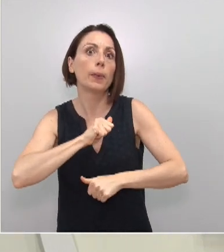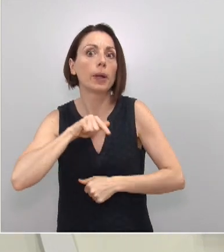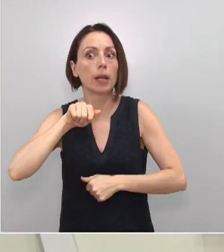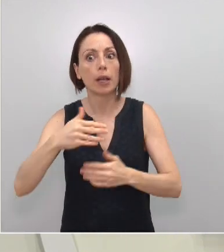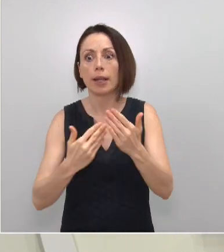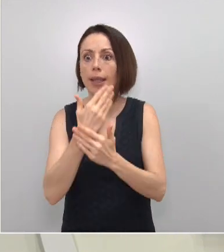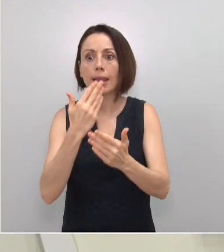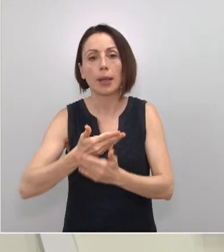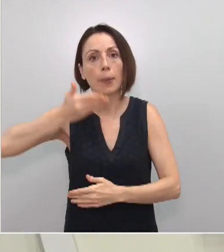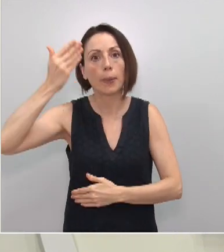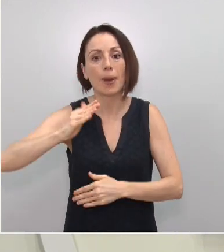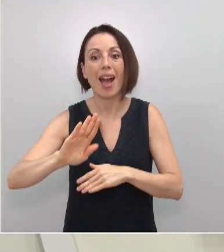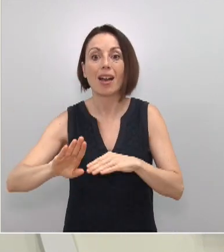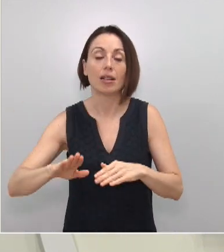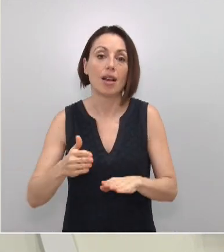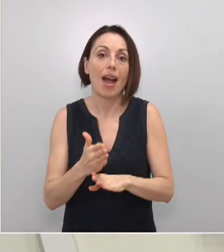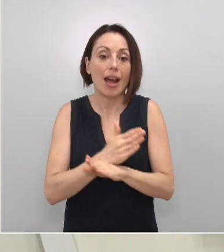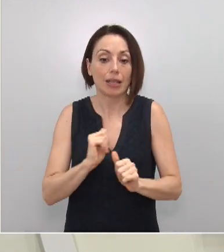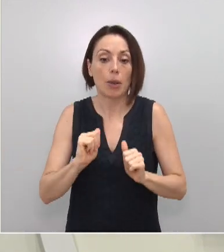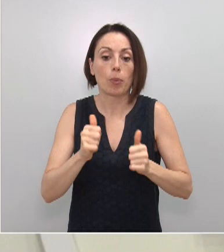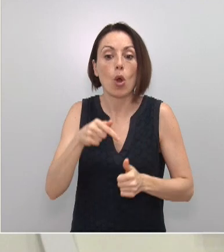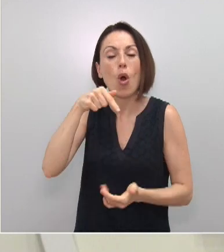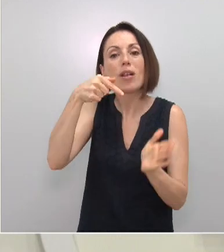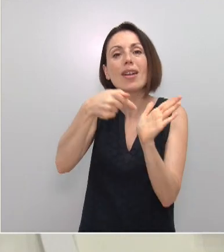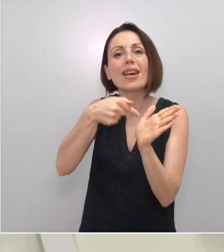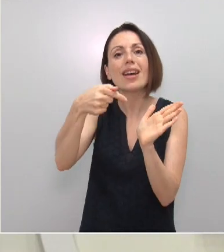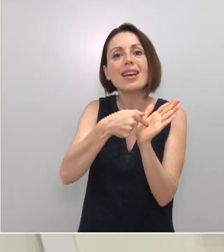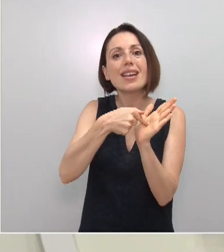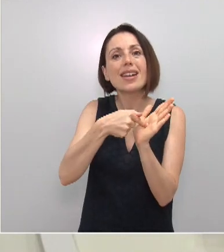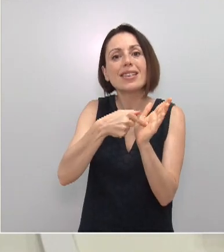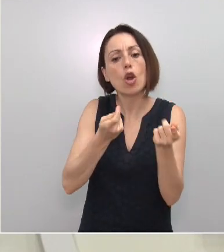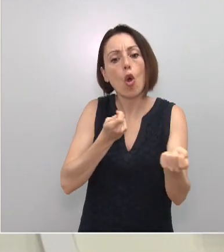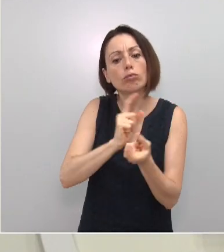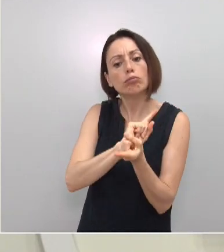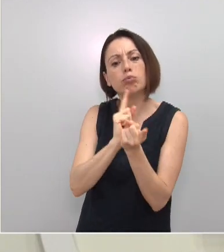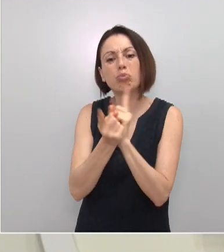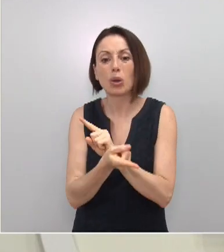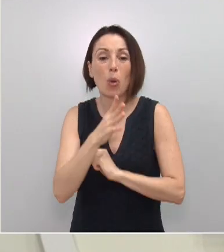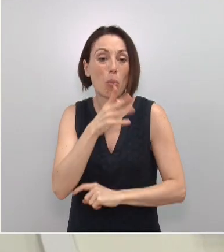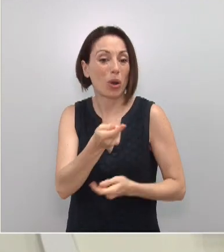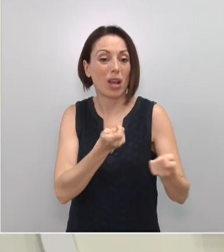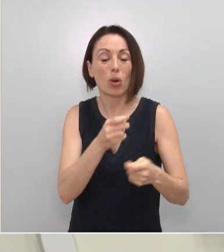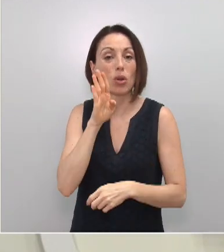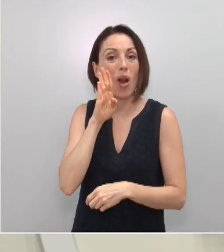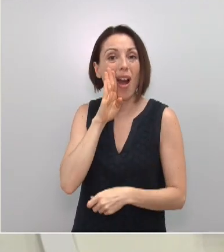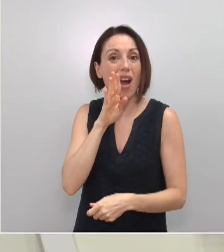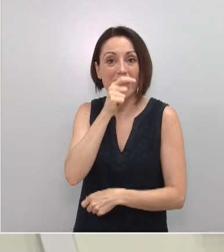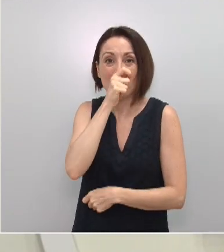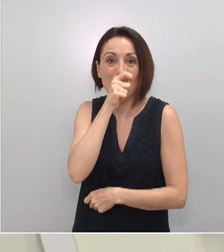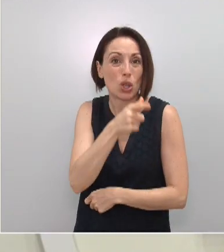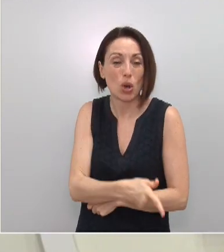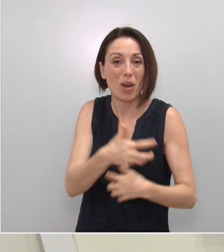antes de ponerlas en marcha. Hoy le exijo que cambie esos controles ineficaces y que,